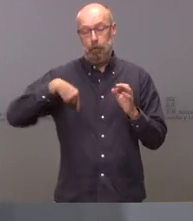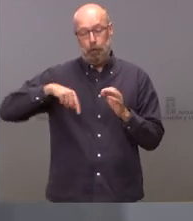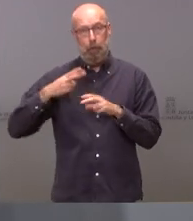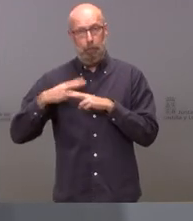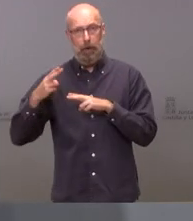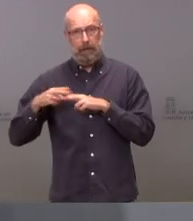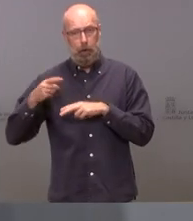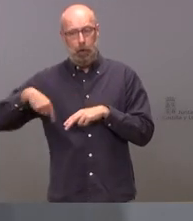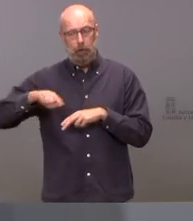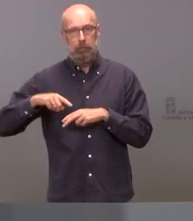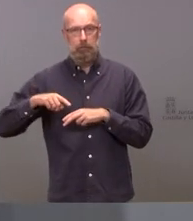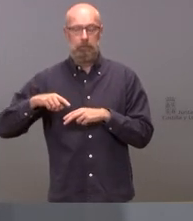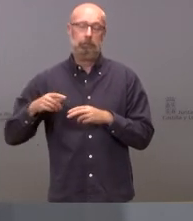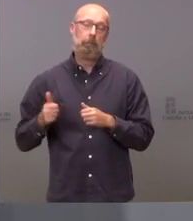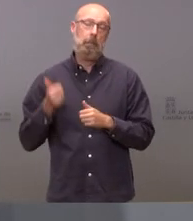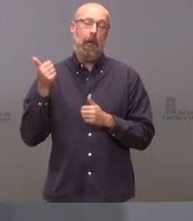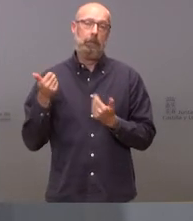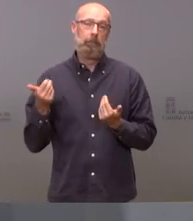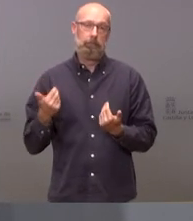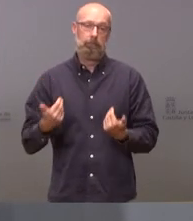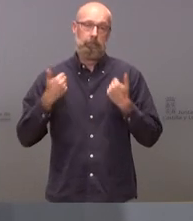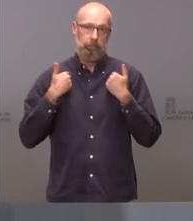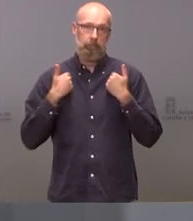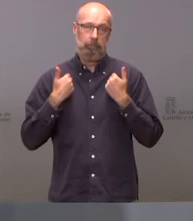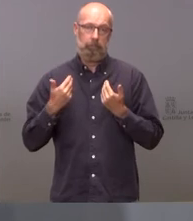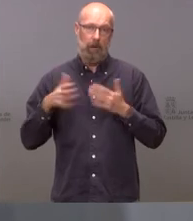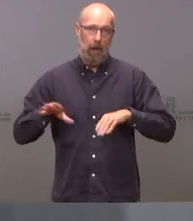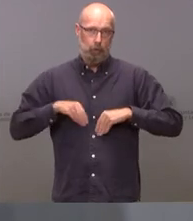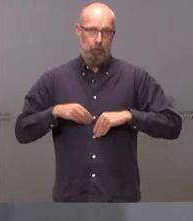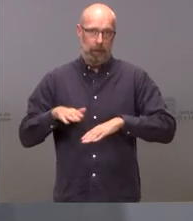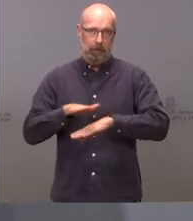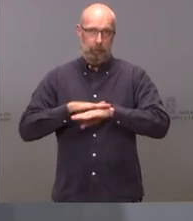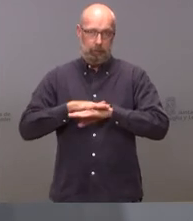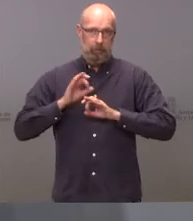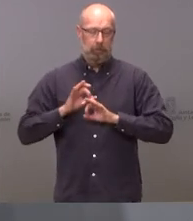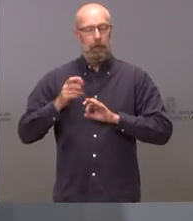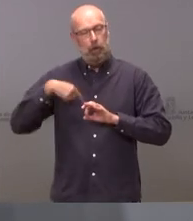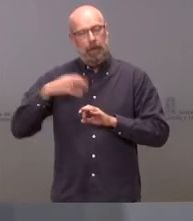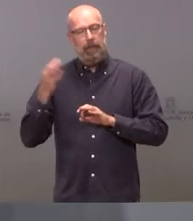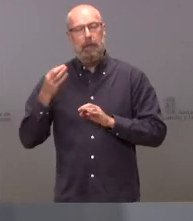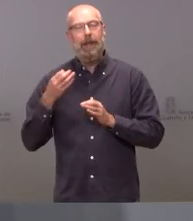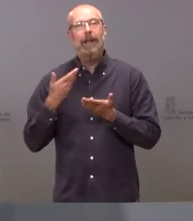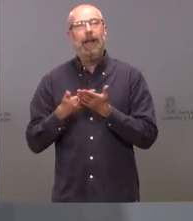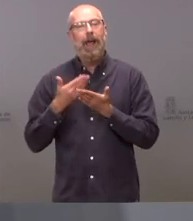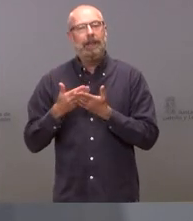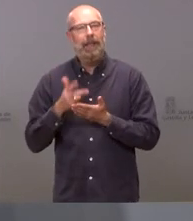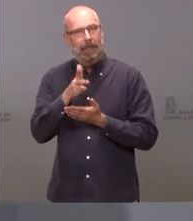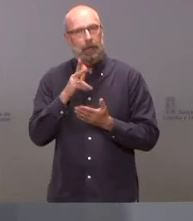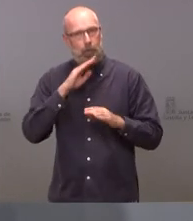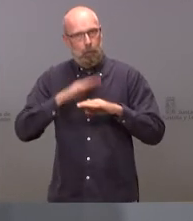todo quienes estamos en los puestos ejecutivos es en garantizar ese derecho